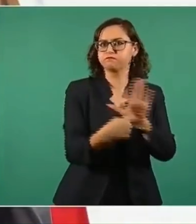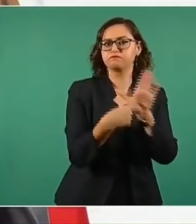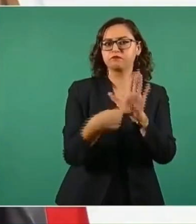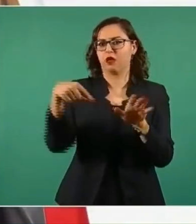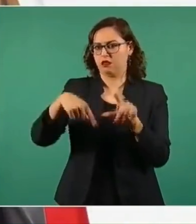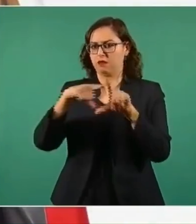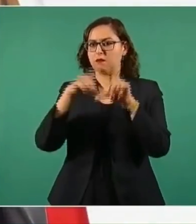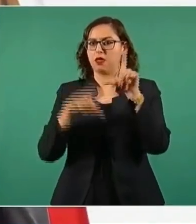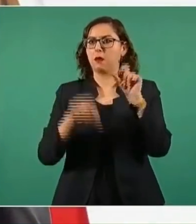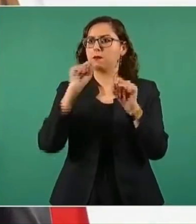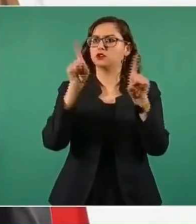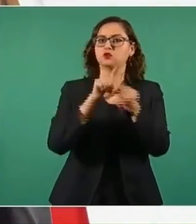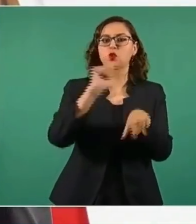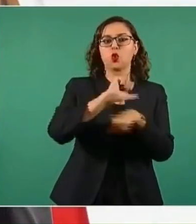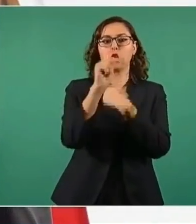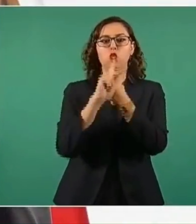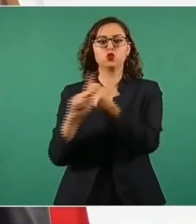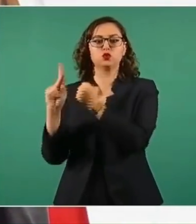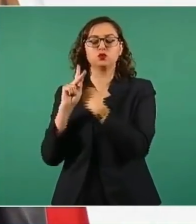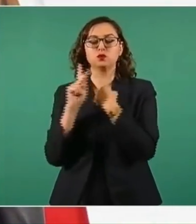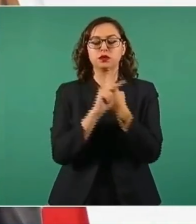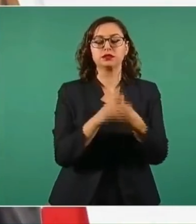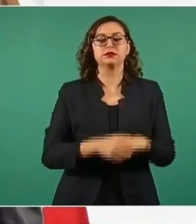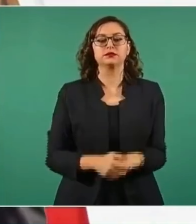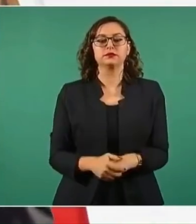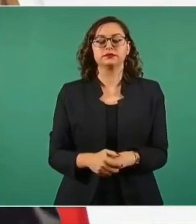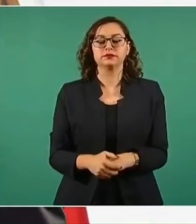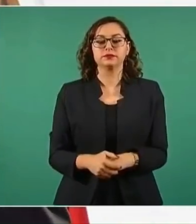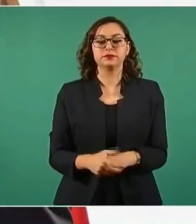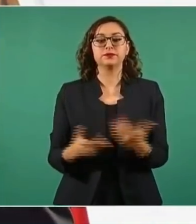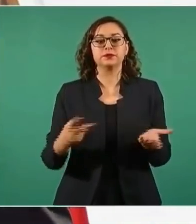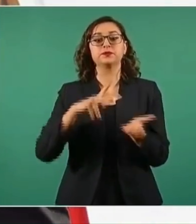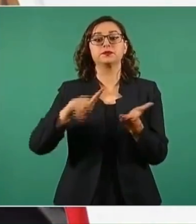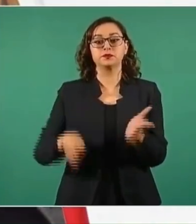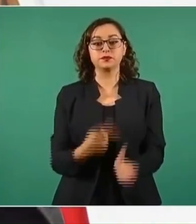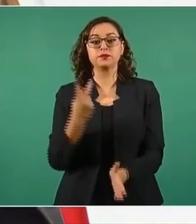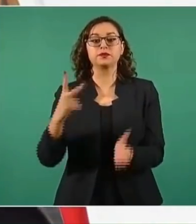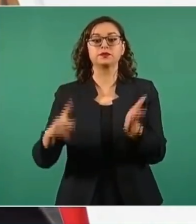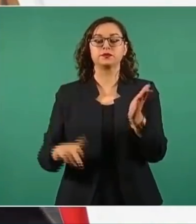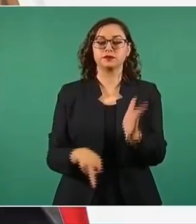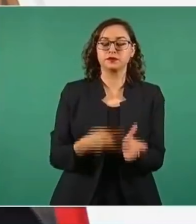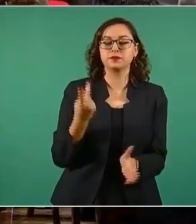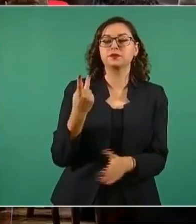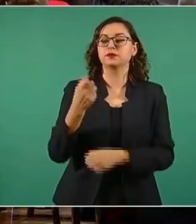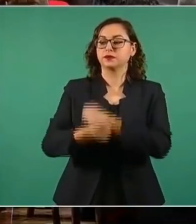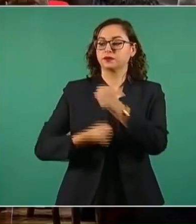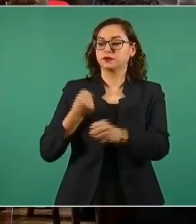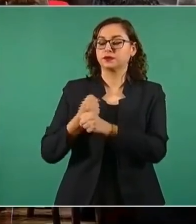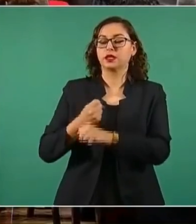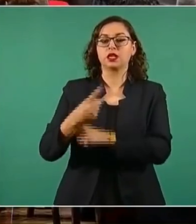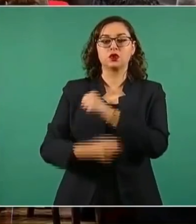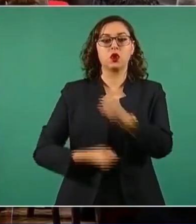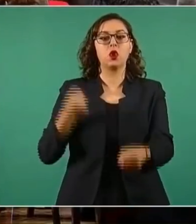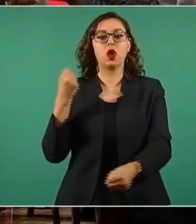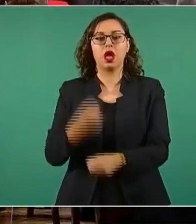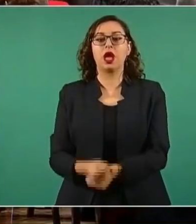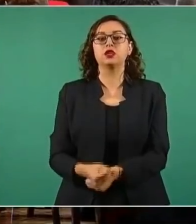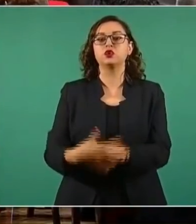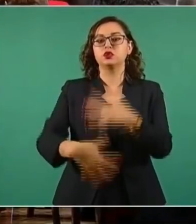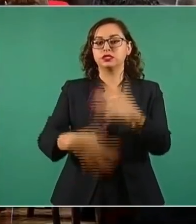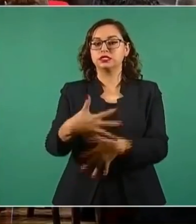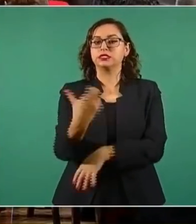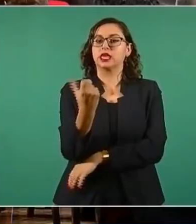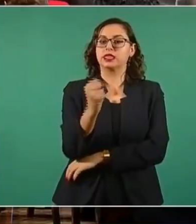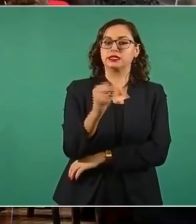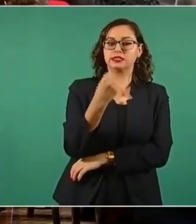Se celebraron anualmente los actos cívicos del grito y del desfile de independencia, cómo